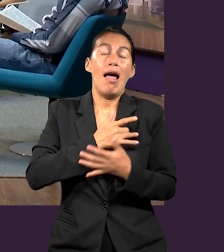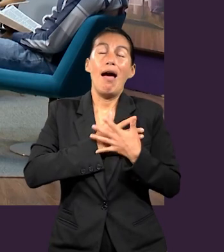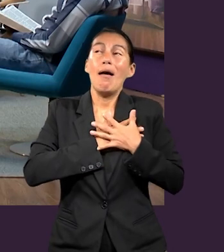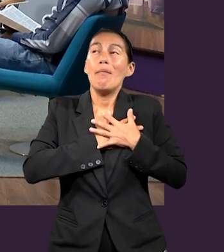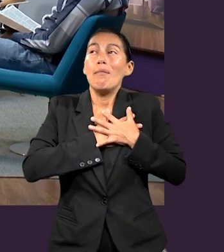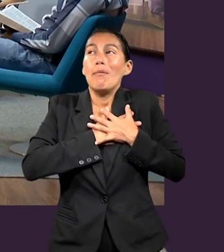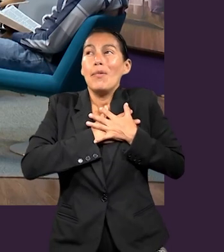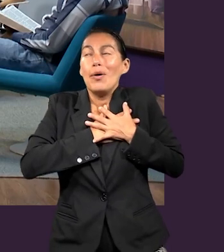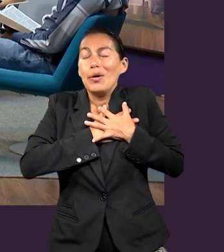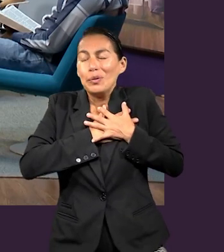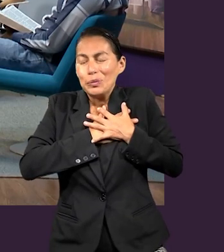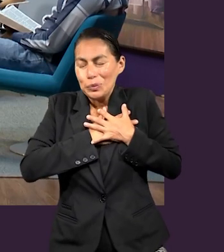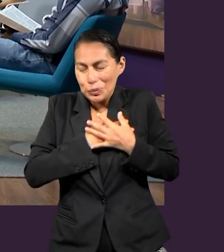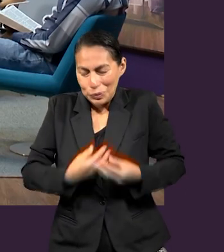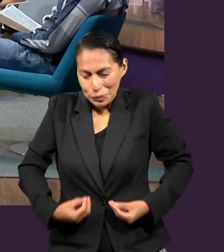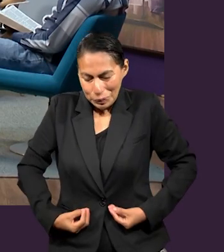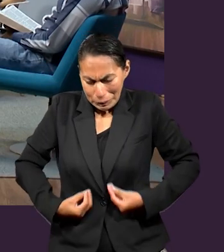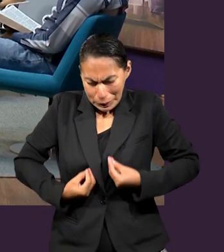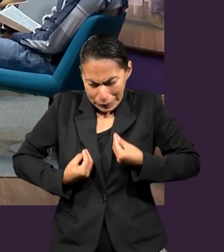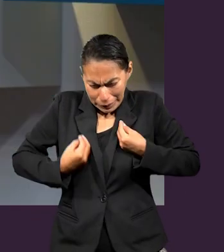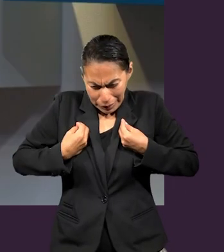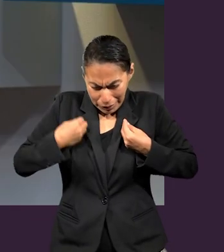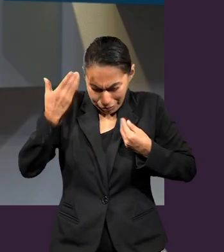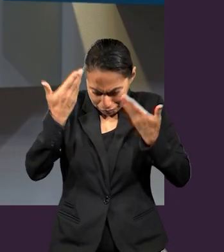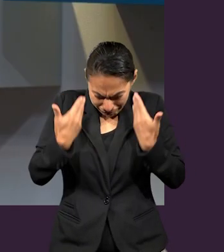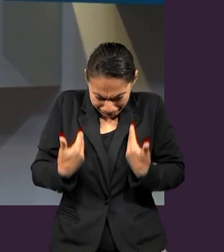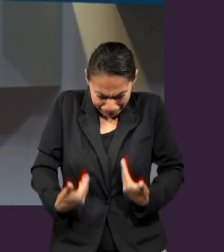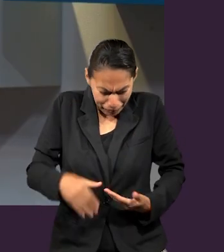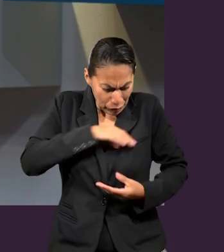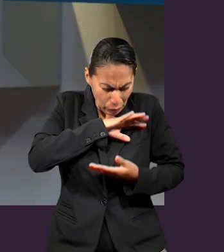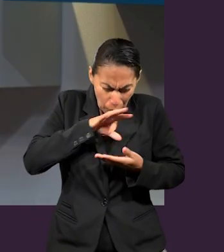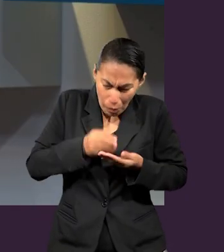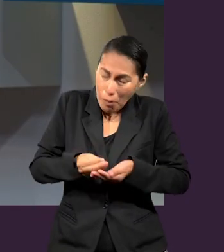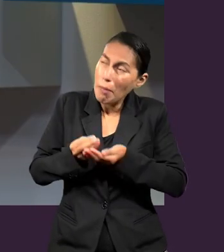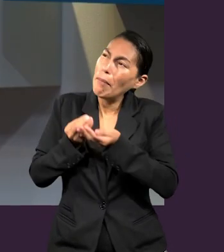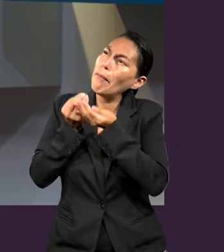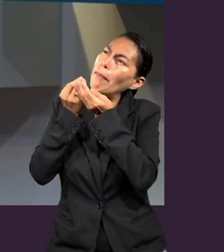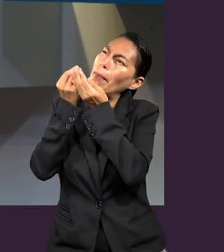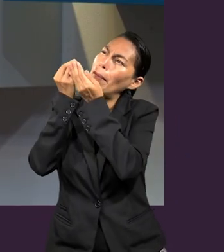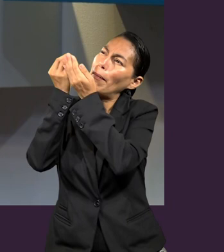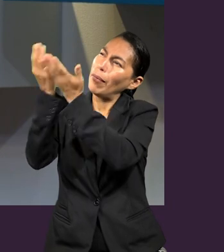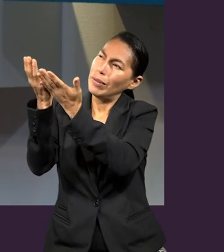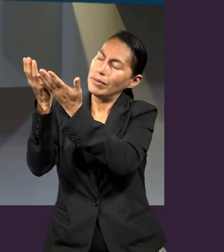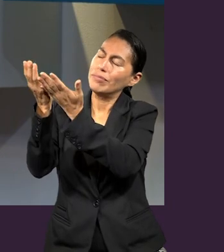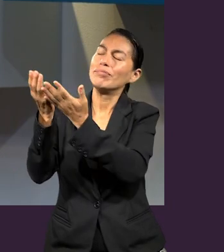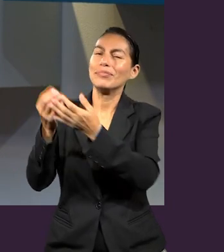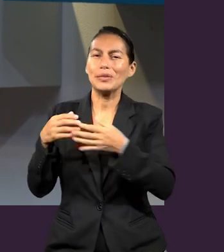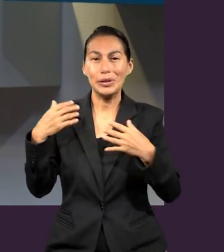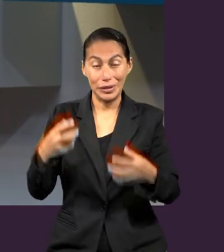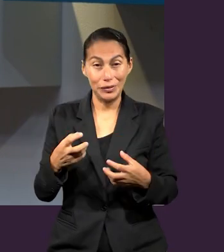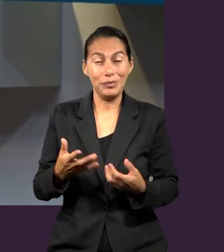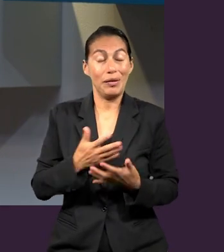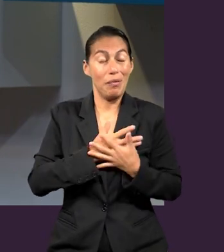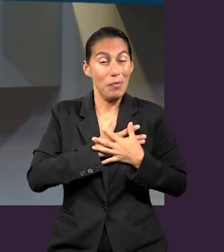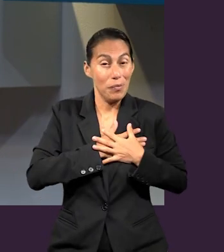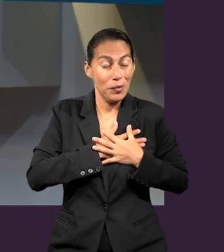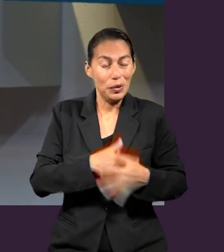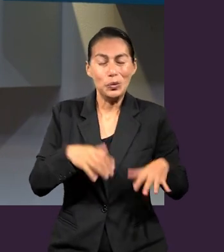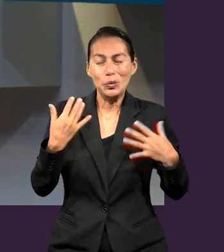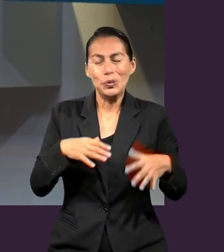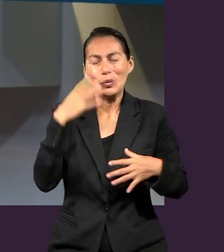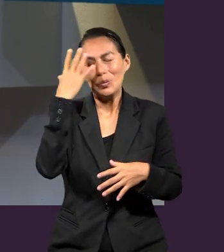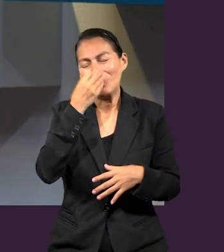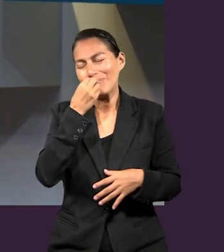completa a Cristo Jesús. El momento en el que Pablo escribe la carta a los Efesios, él está